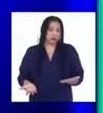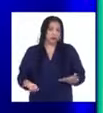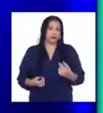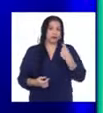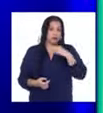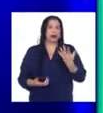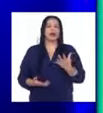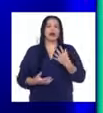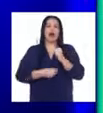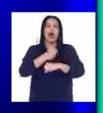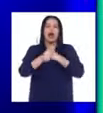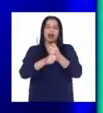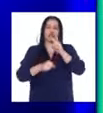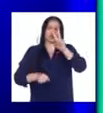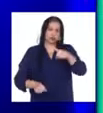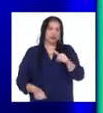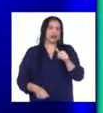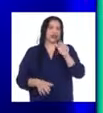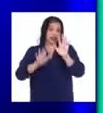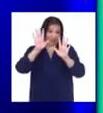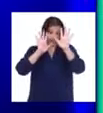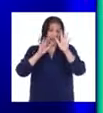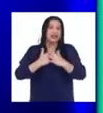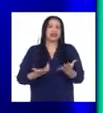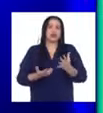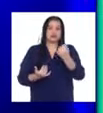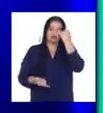En 2010 acabé la universidad.